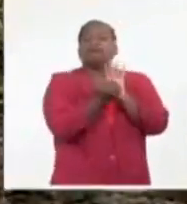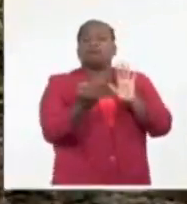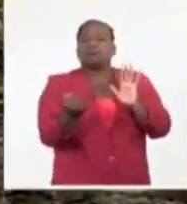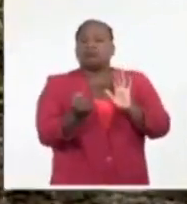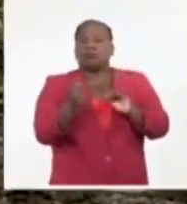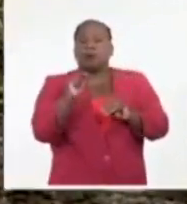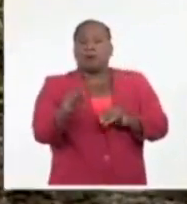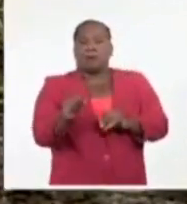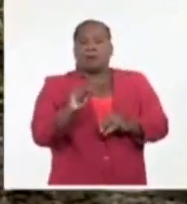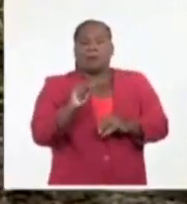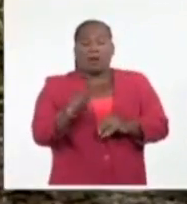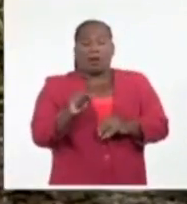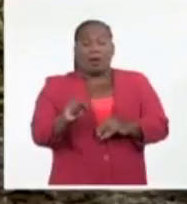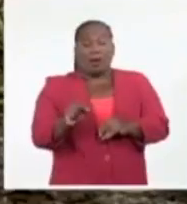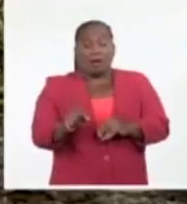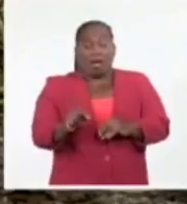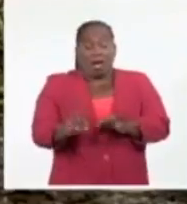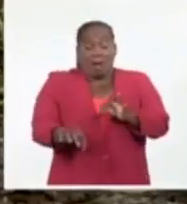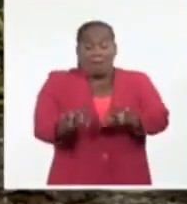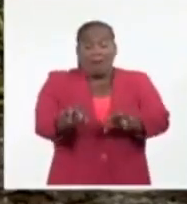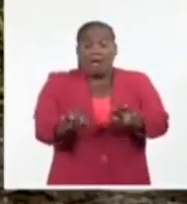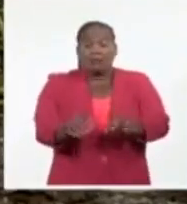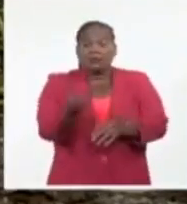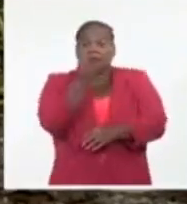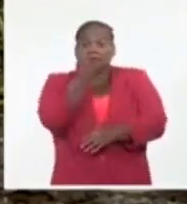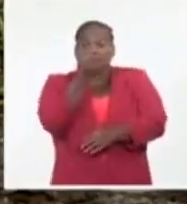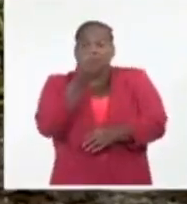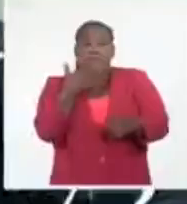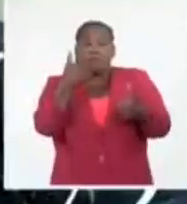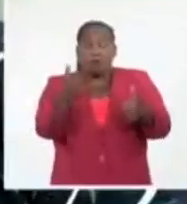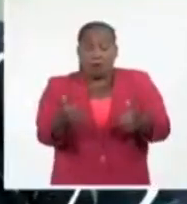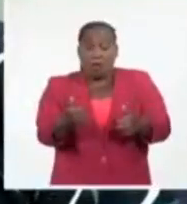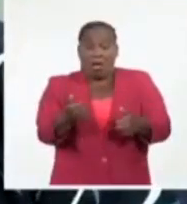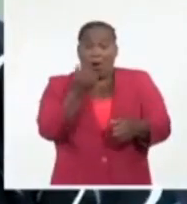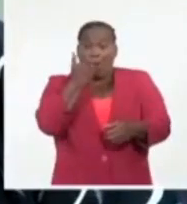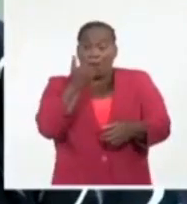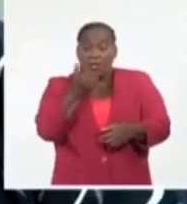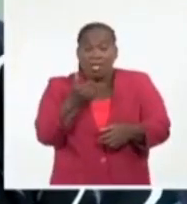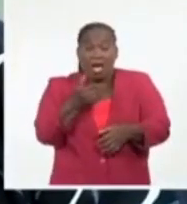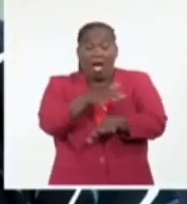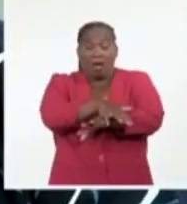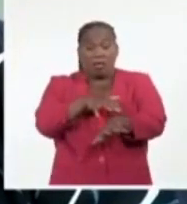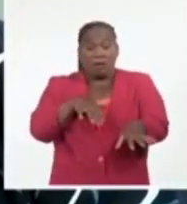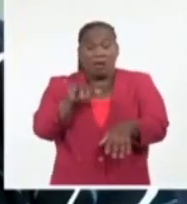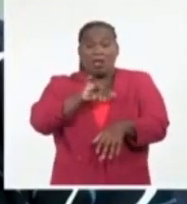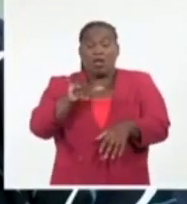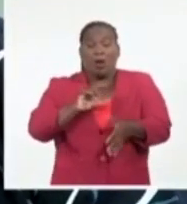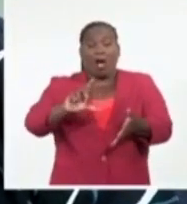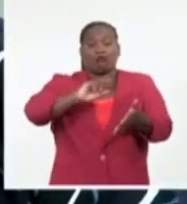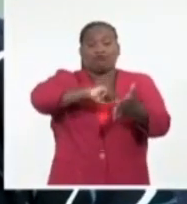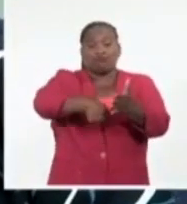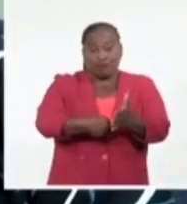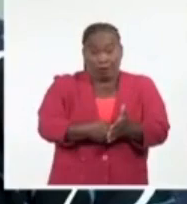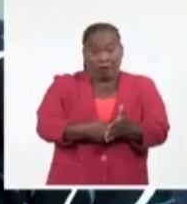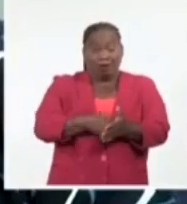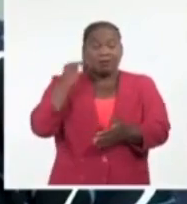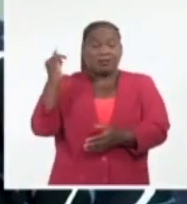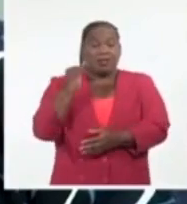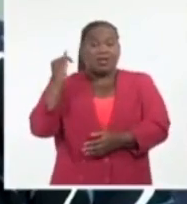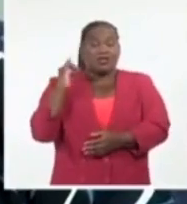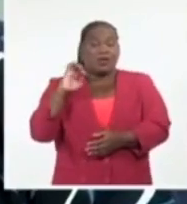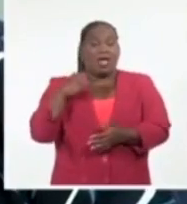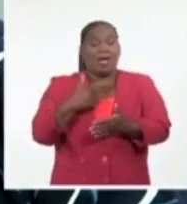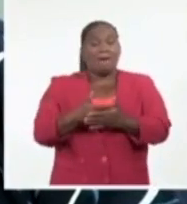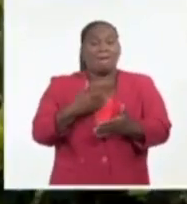peletización de plantas proteicas. Además tenemos un contrato de Asociación Económica Internacional en la empresa